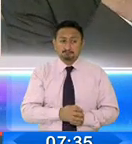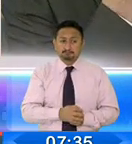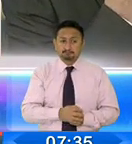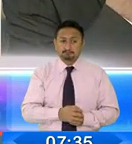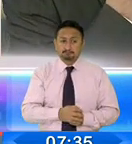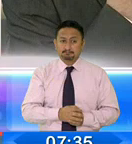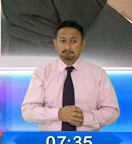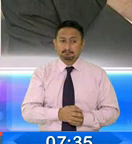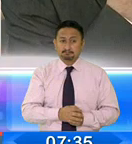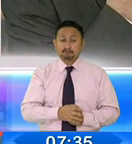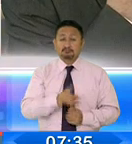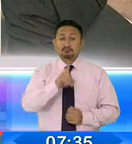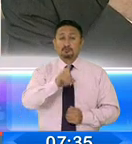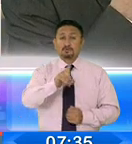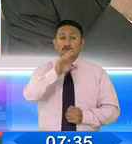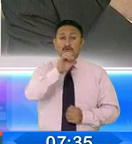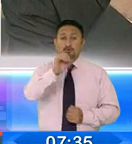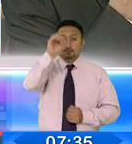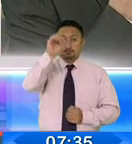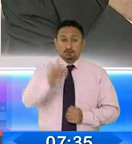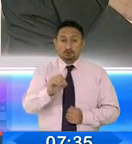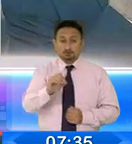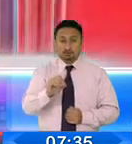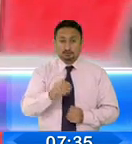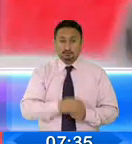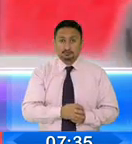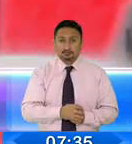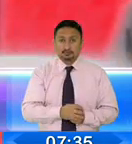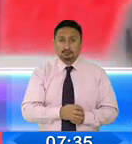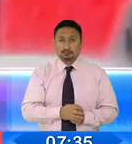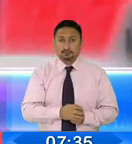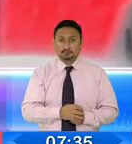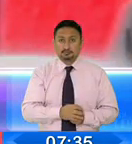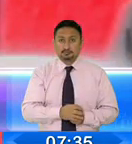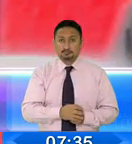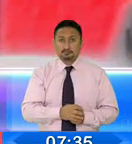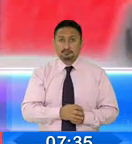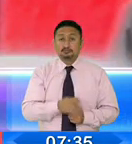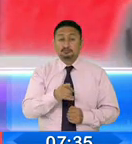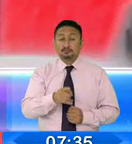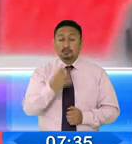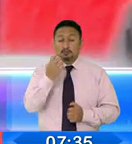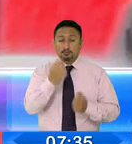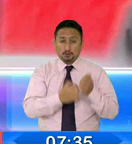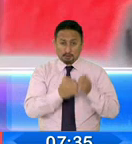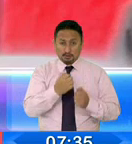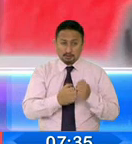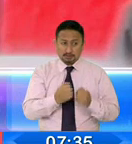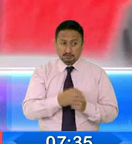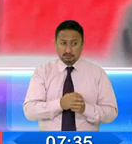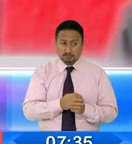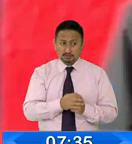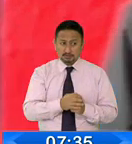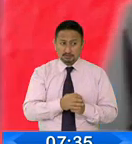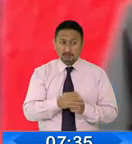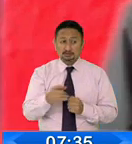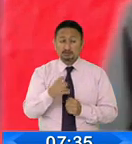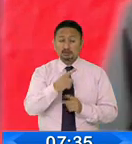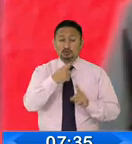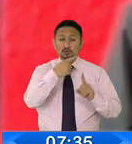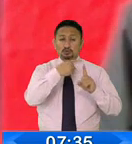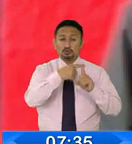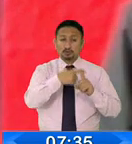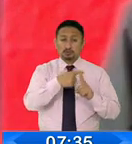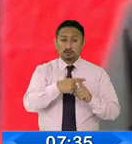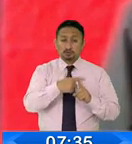más del 1% de las anomalías, de las sumatorias